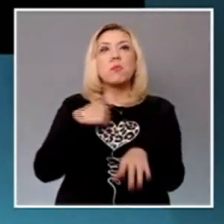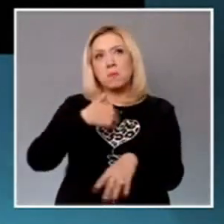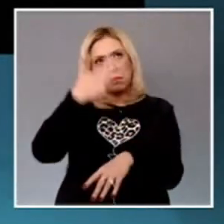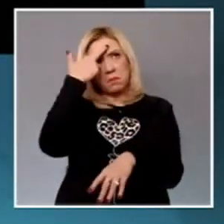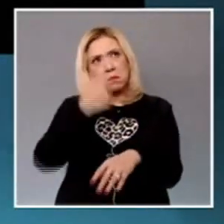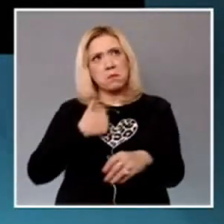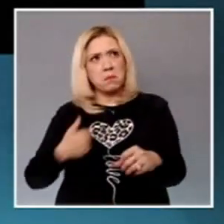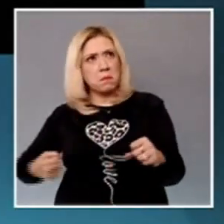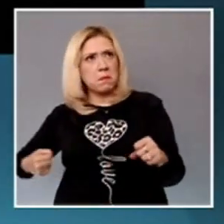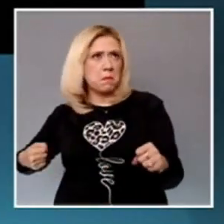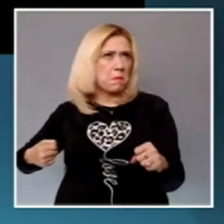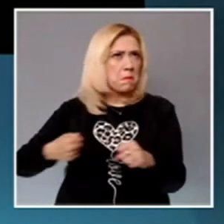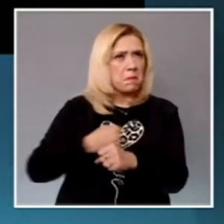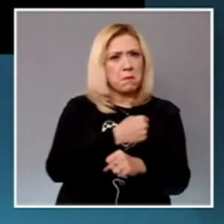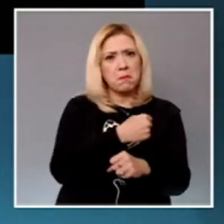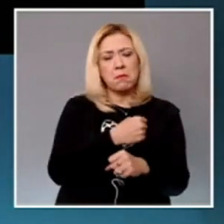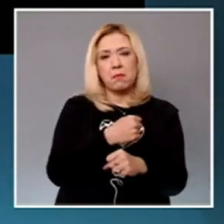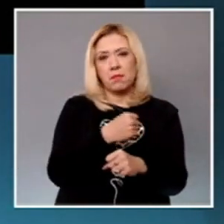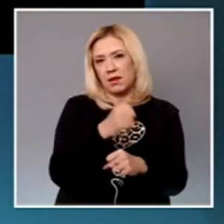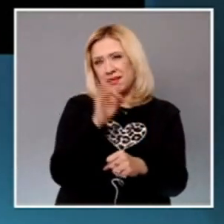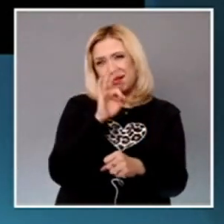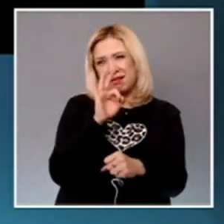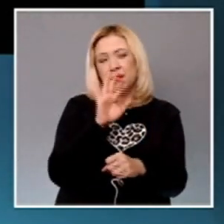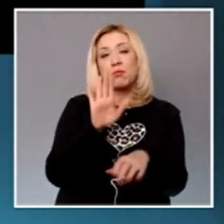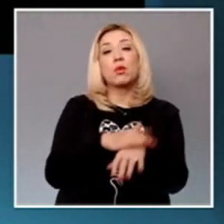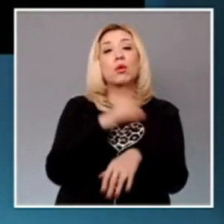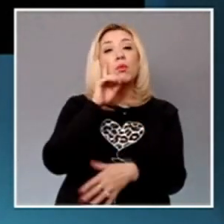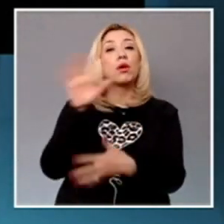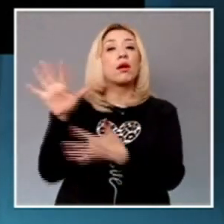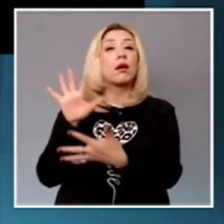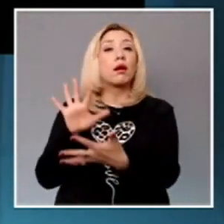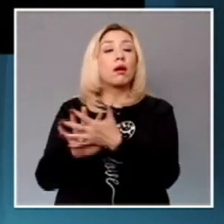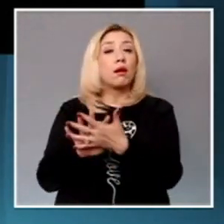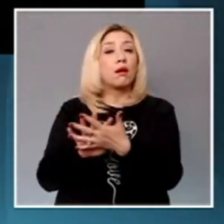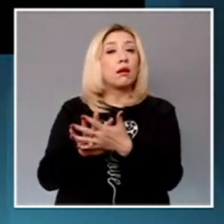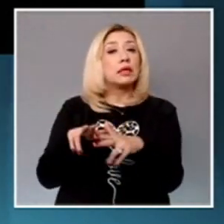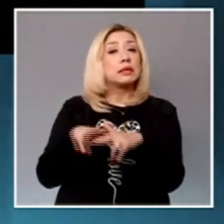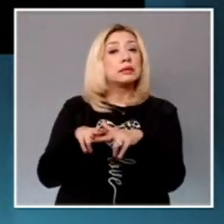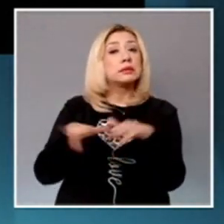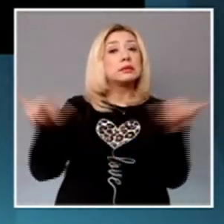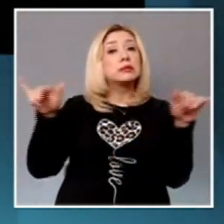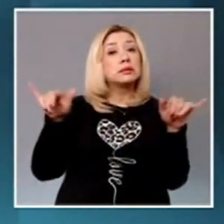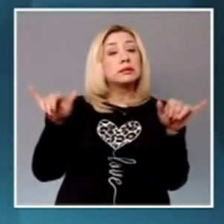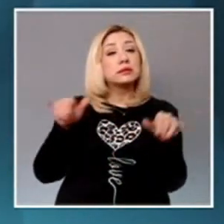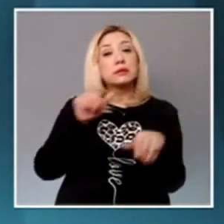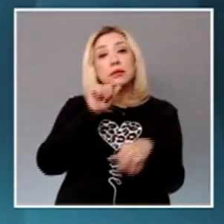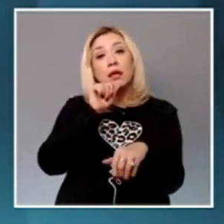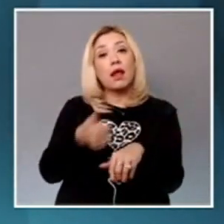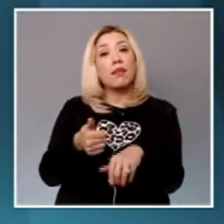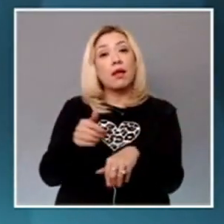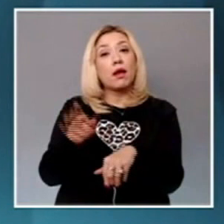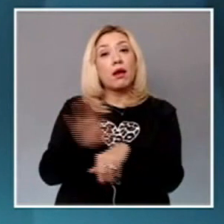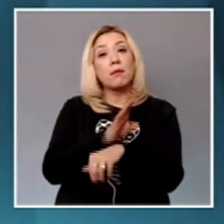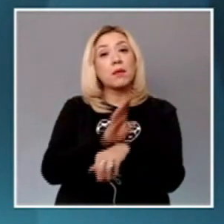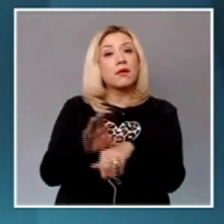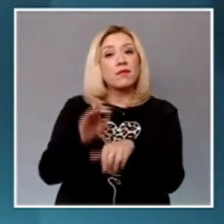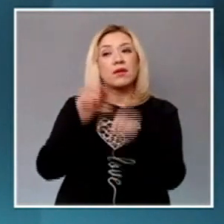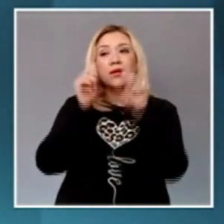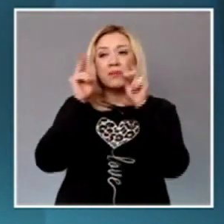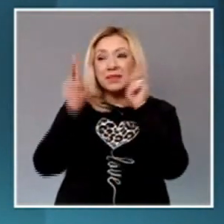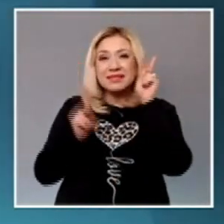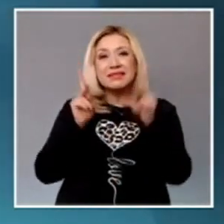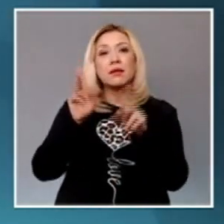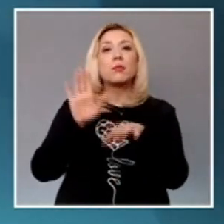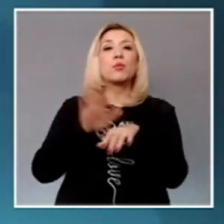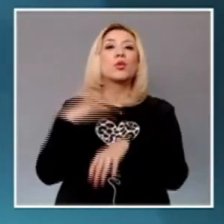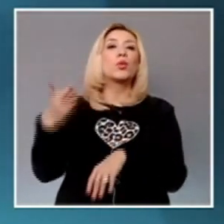una mujer fue privada de la libertad sin beneficios por golpear a su hija menor, lo que implicaba que la niña y su hermano, quienes estaban bajo su